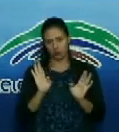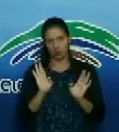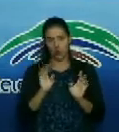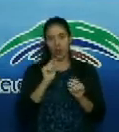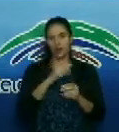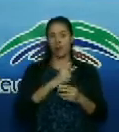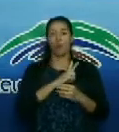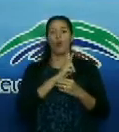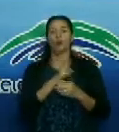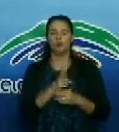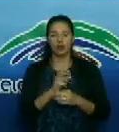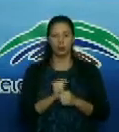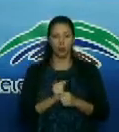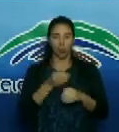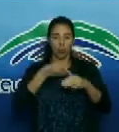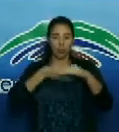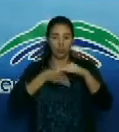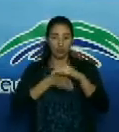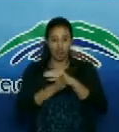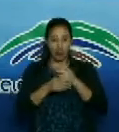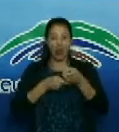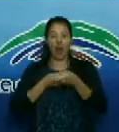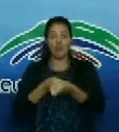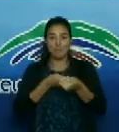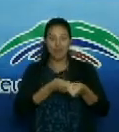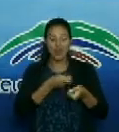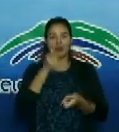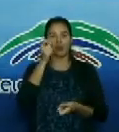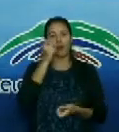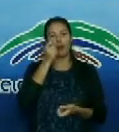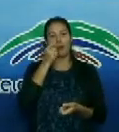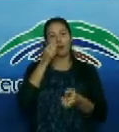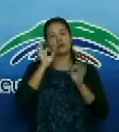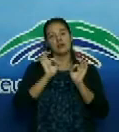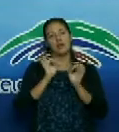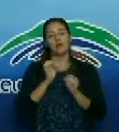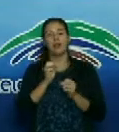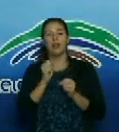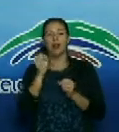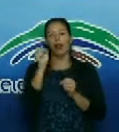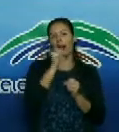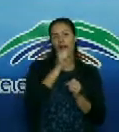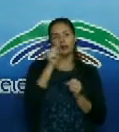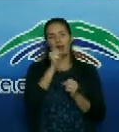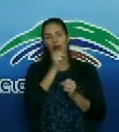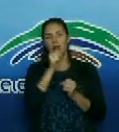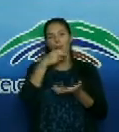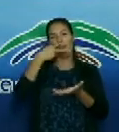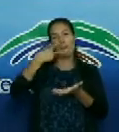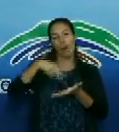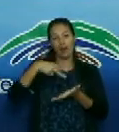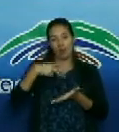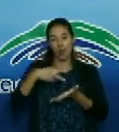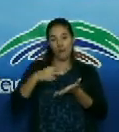entraba a hacer su limpieza pues tarareaba las canciones que había dejado fuera puesta pues le bailaba